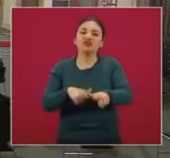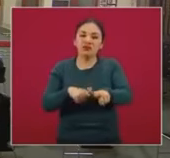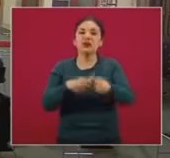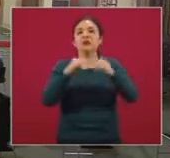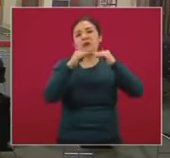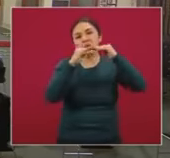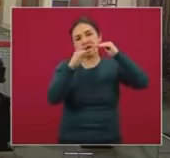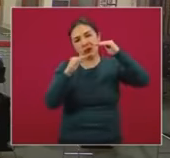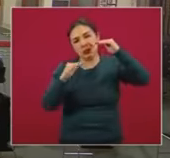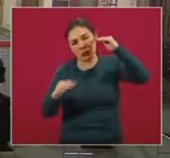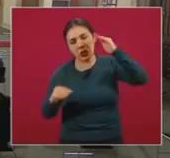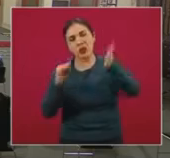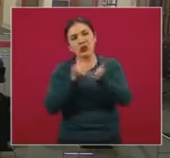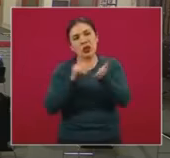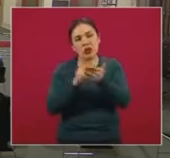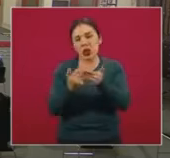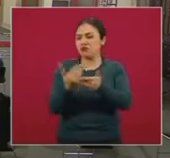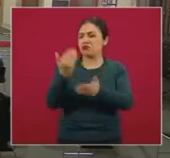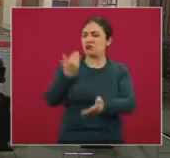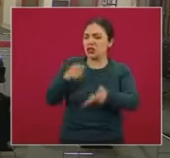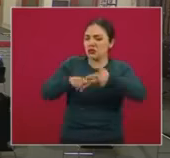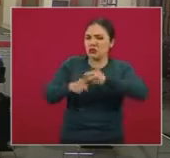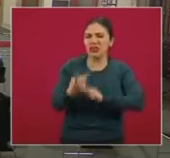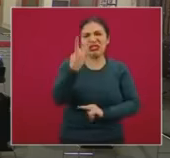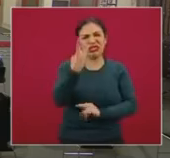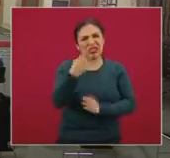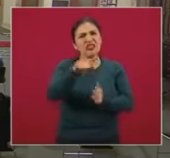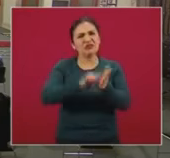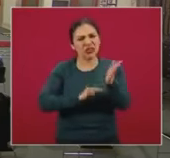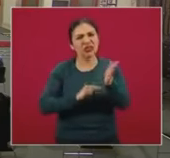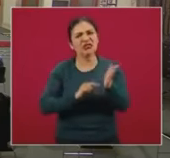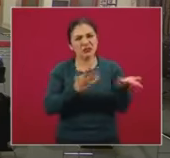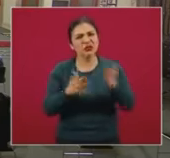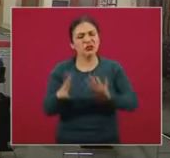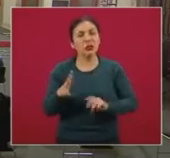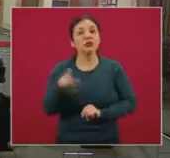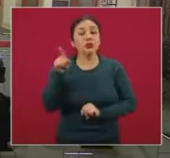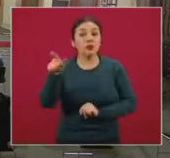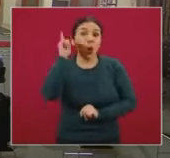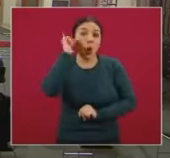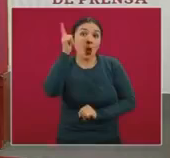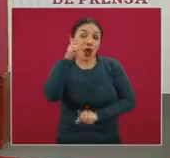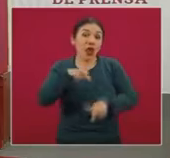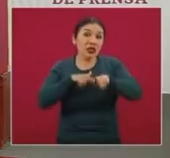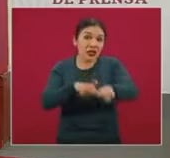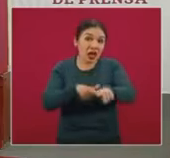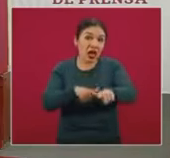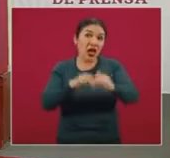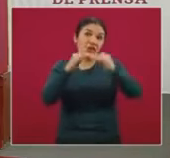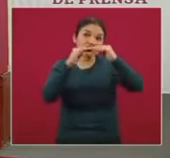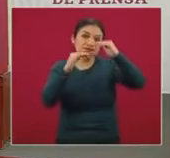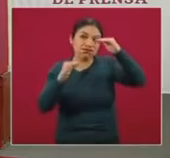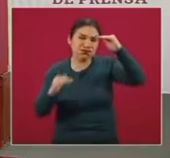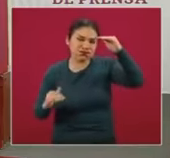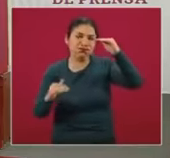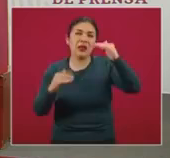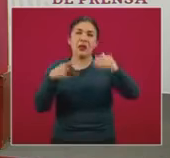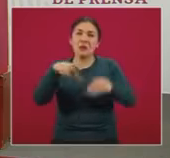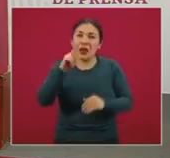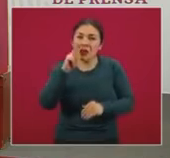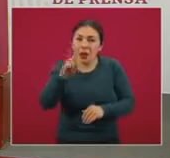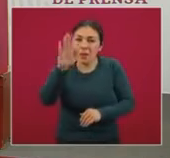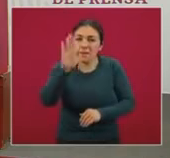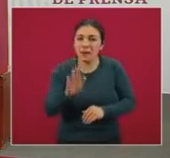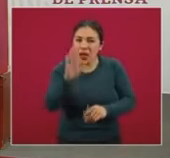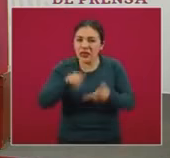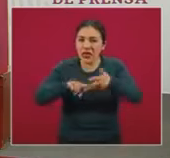descendente desde hace aproximadamente tres meses. Entonces, esperemos que esto continúe, aunque pareciera empezar a formarse